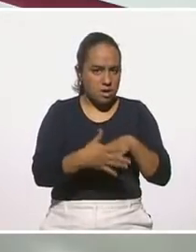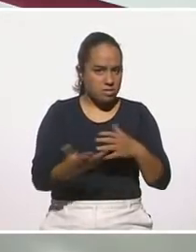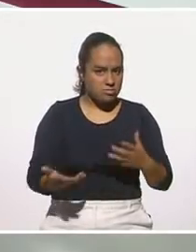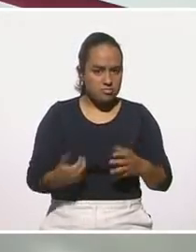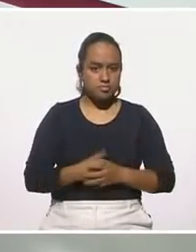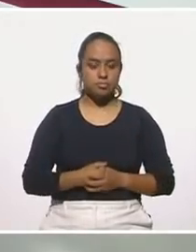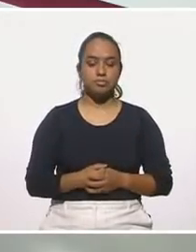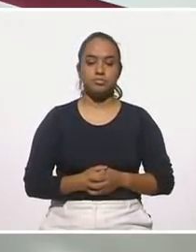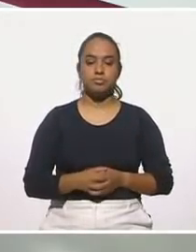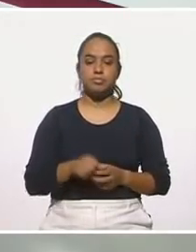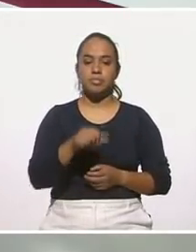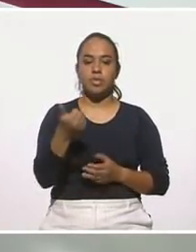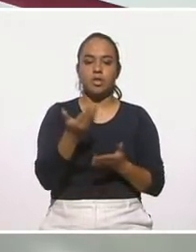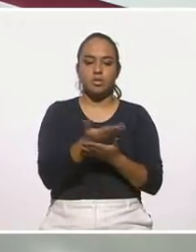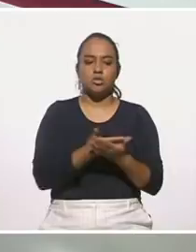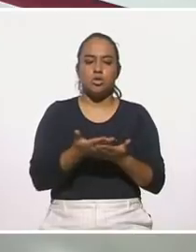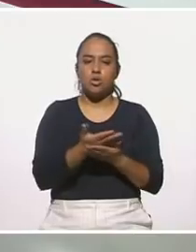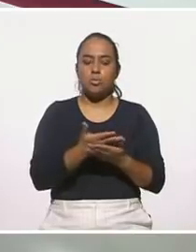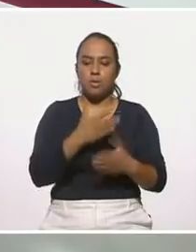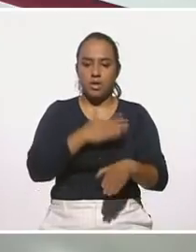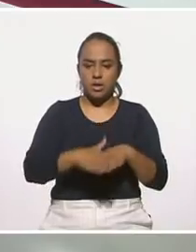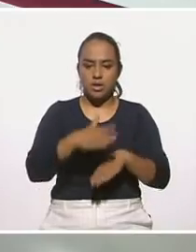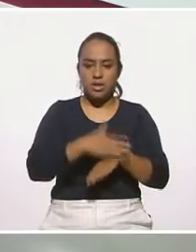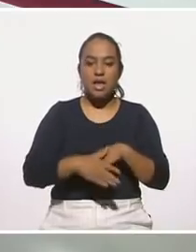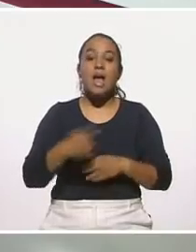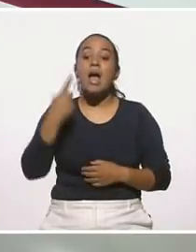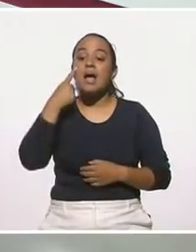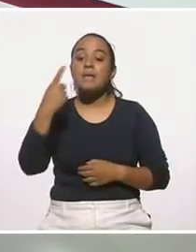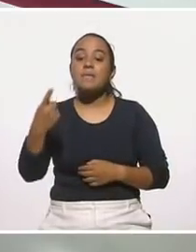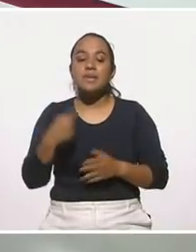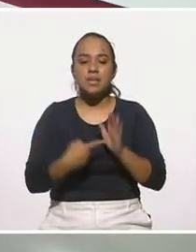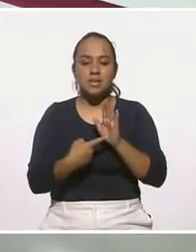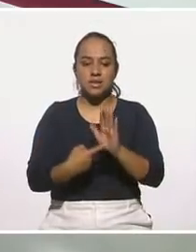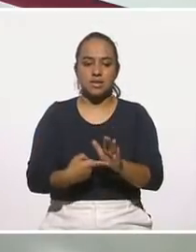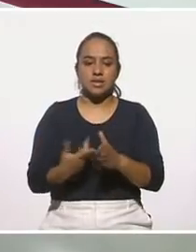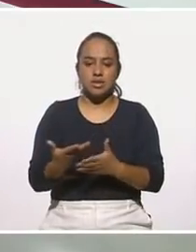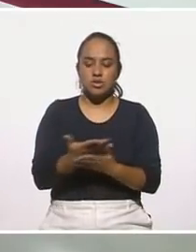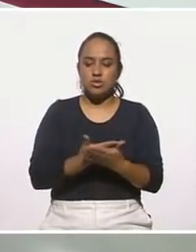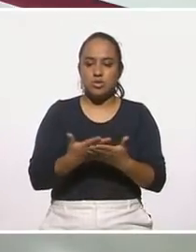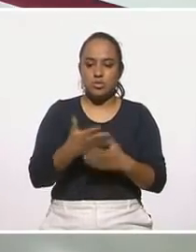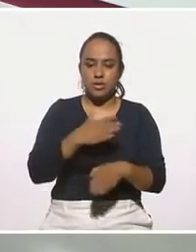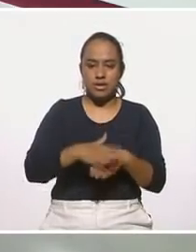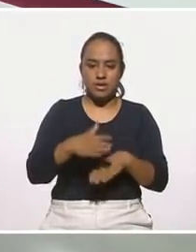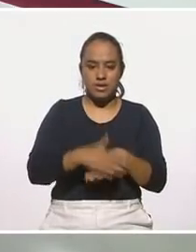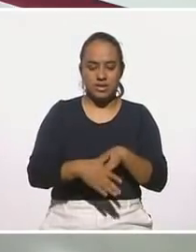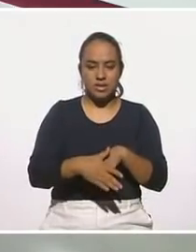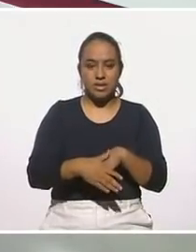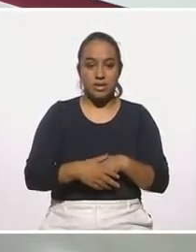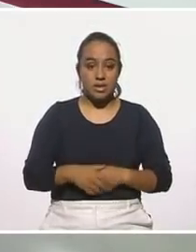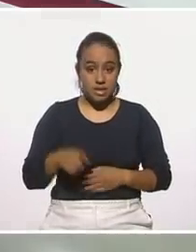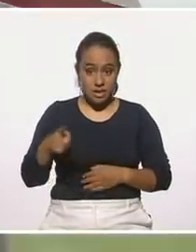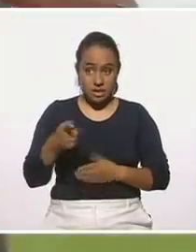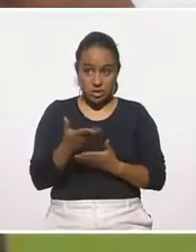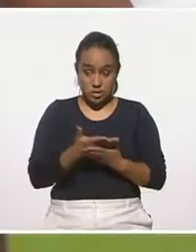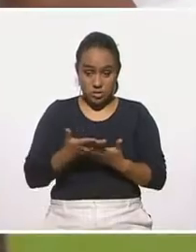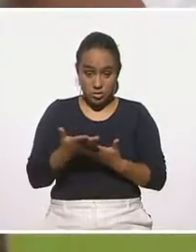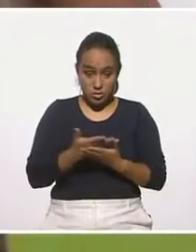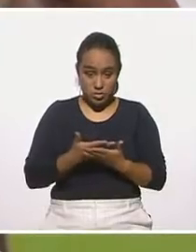la sopa de nopal. Ay, a ver, enséñale para que... La sopa de nopal. Ay, es que sí lo Esta sopa,